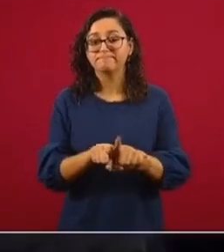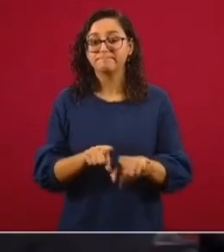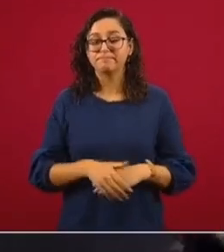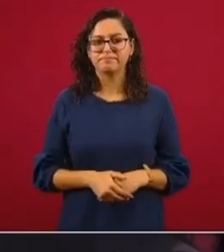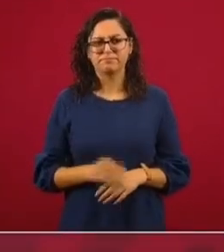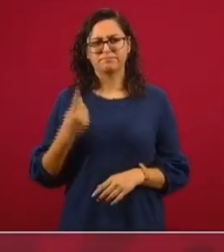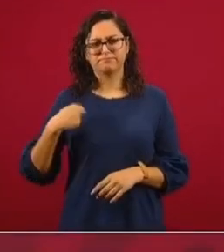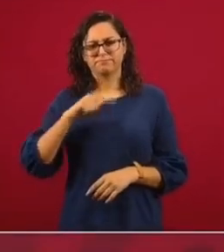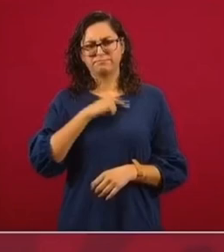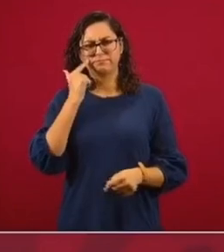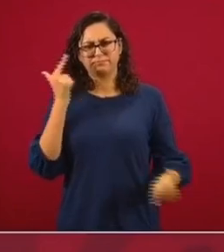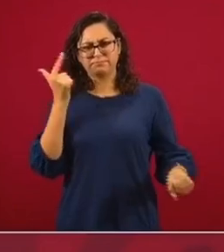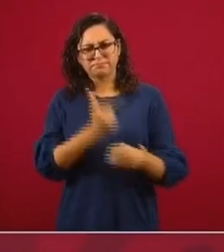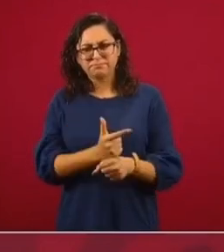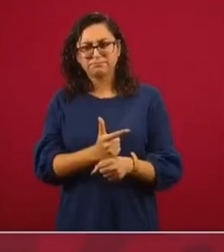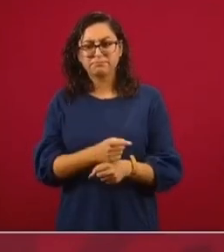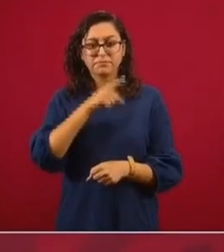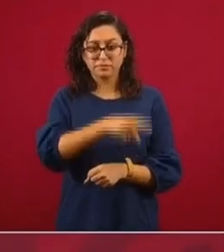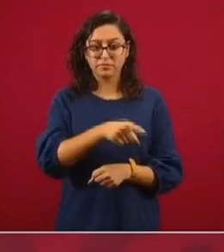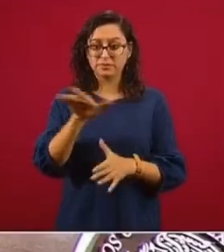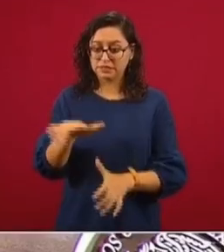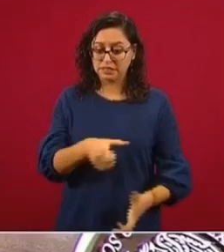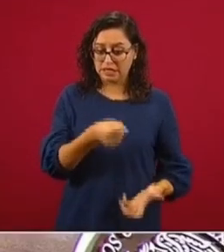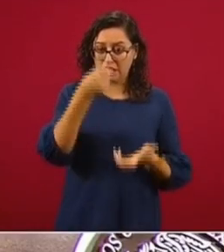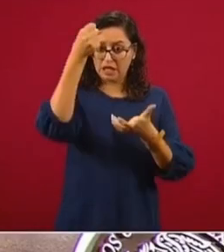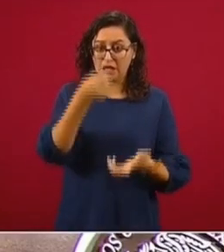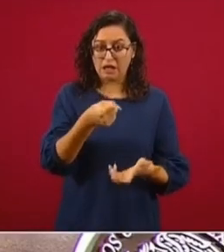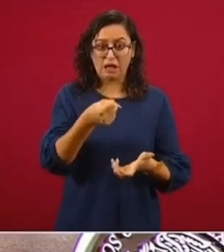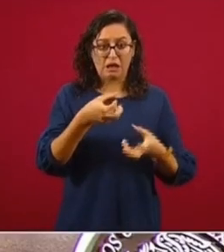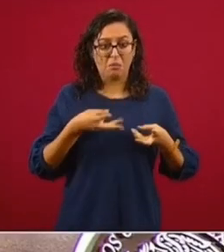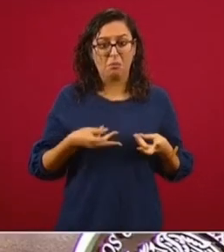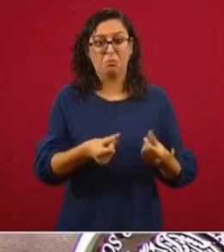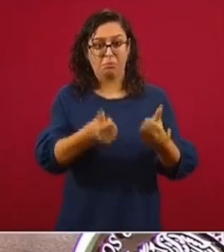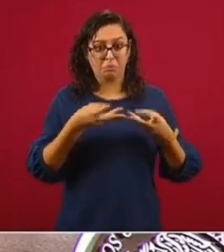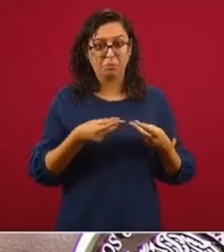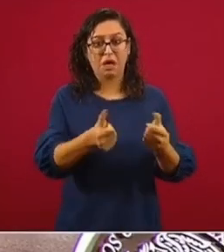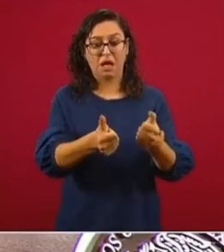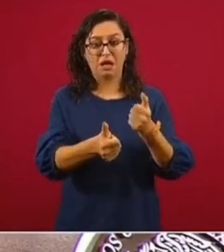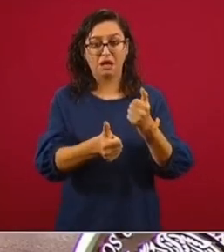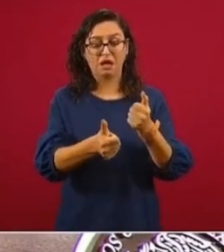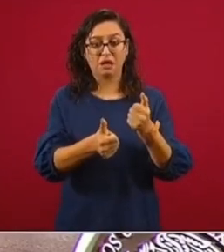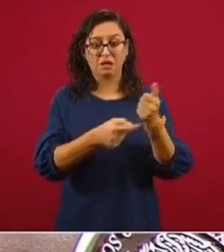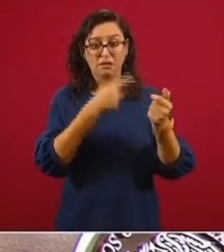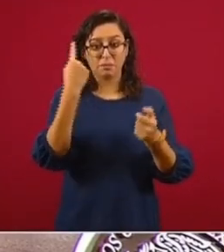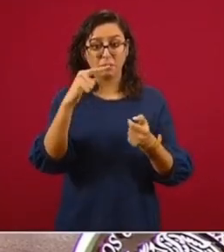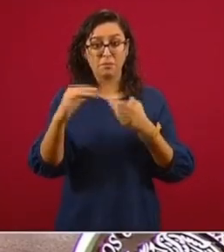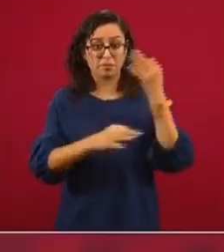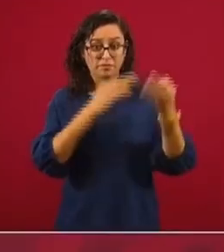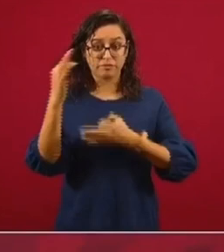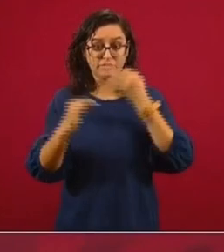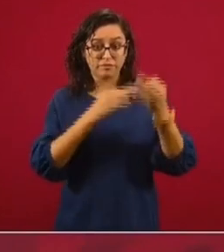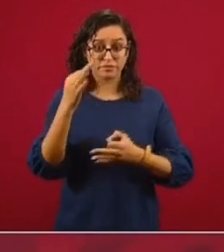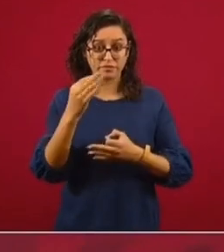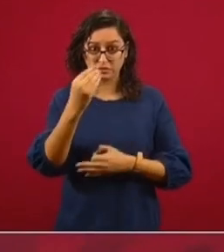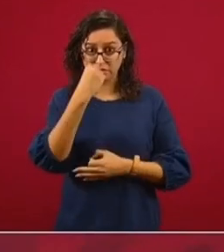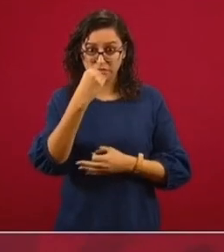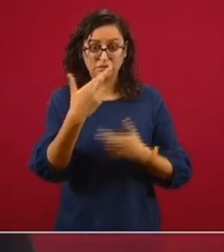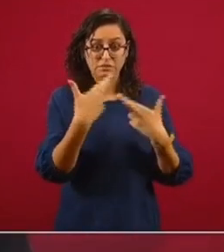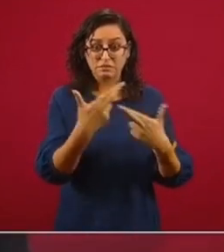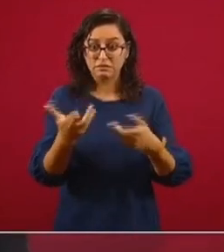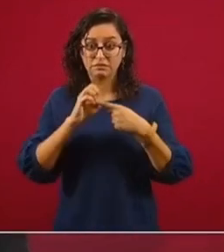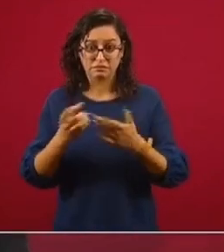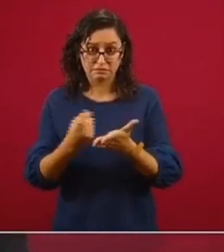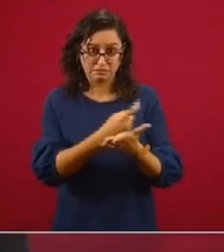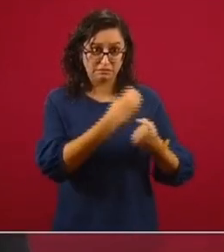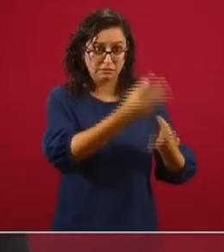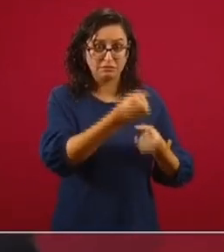Si vemos que están utilizando dinero del presupuesto estatal, del presupuesto municipal, para entregar despensas, que dijo el